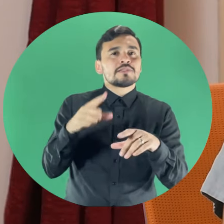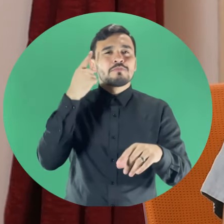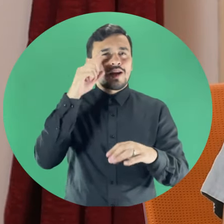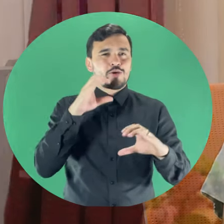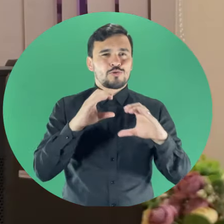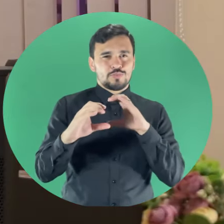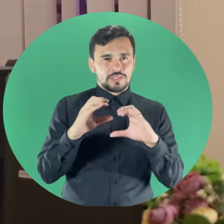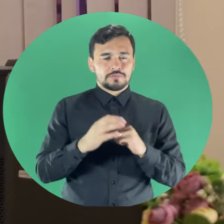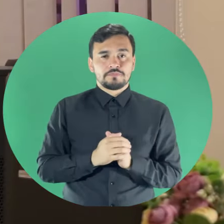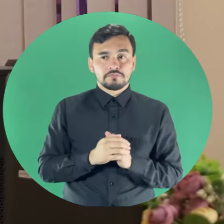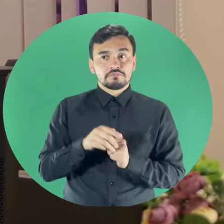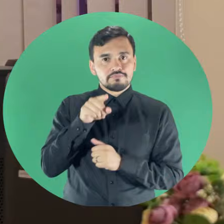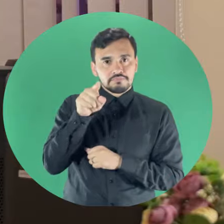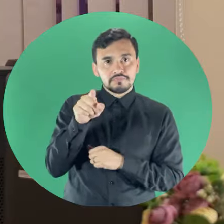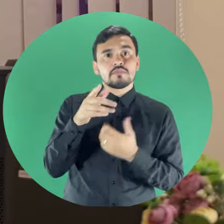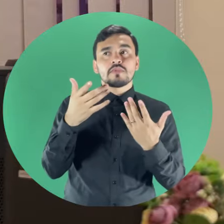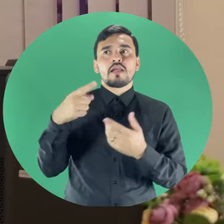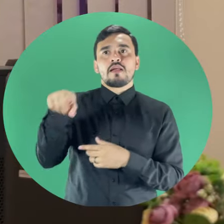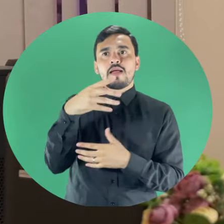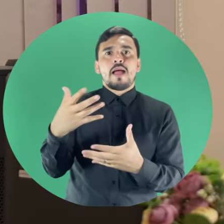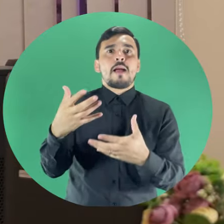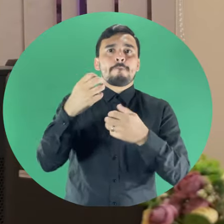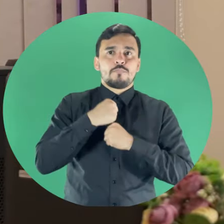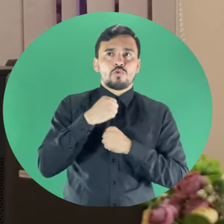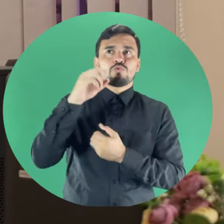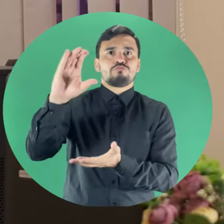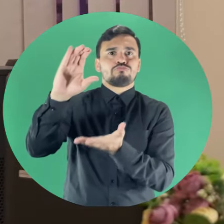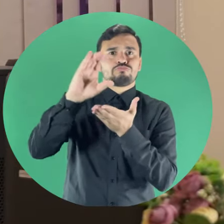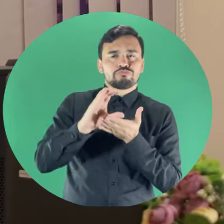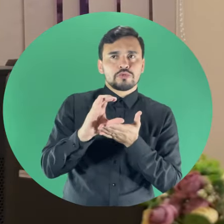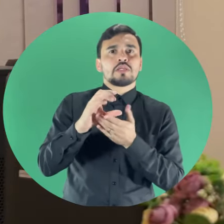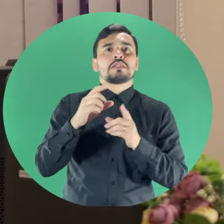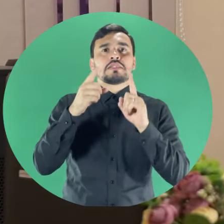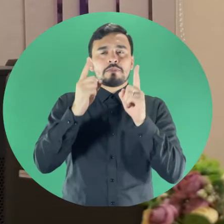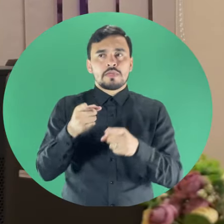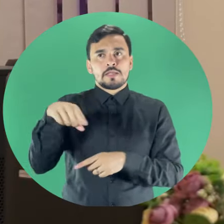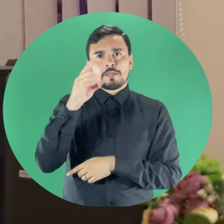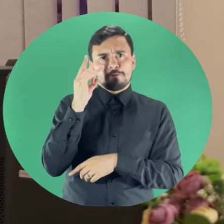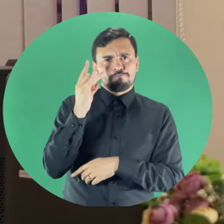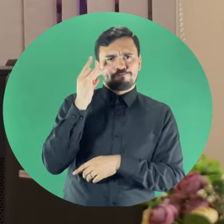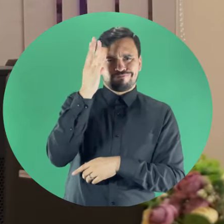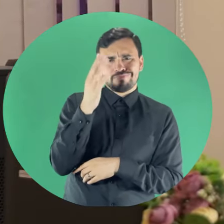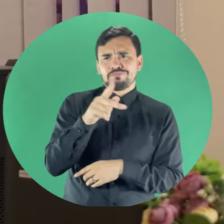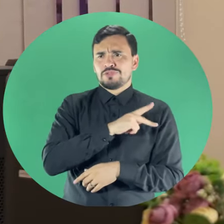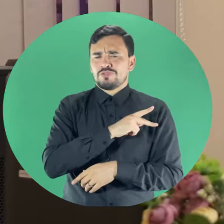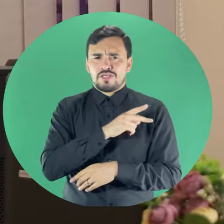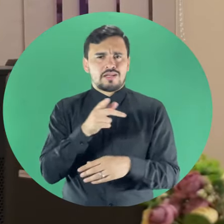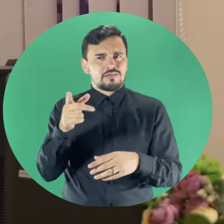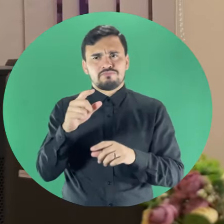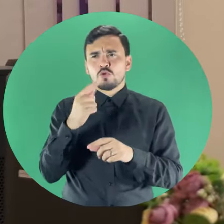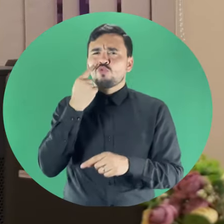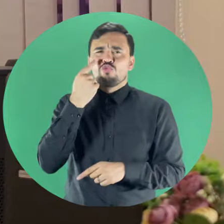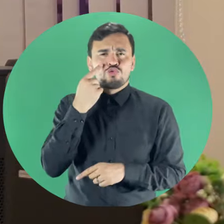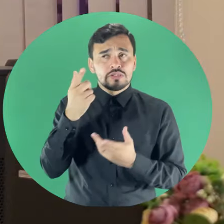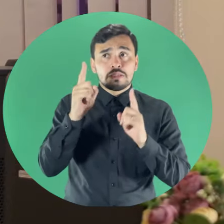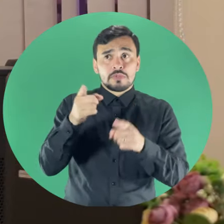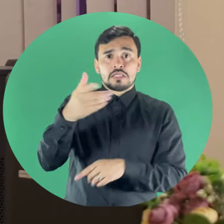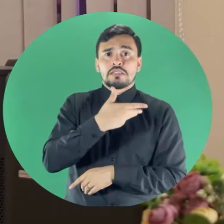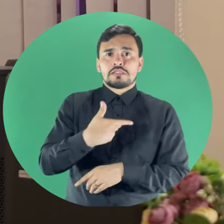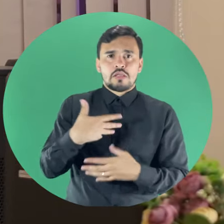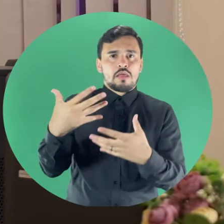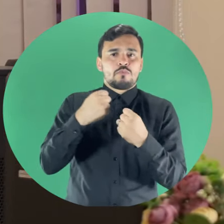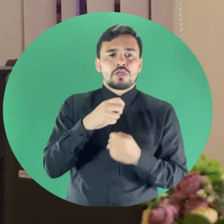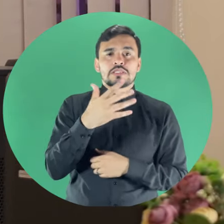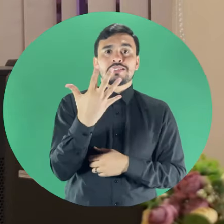comunicación. Entonces aquí está el apoyo financiero, el apoyo de especialistas que conocen el tema y el aporte del Estado. Es decir,